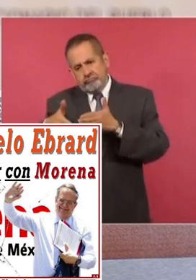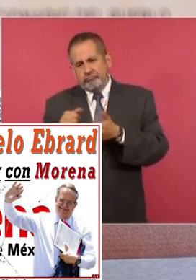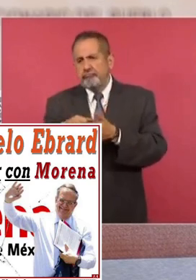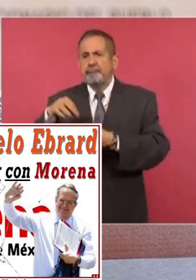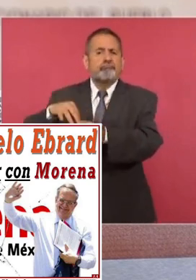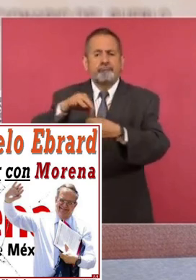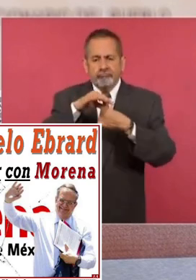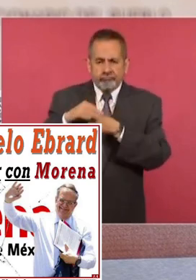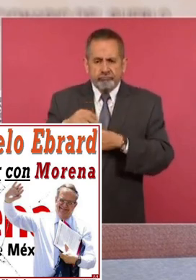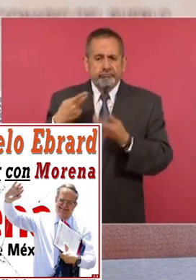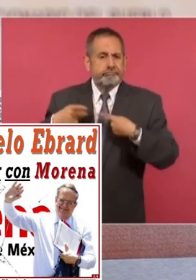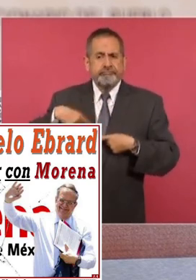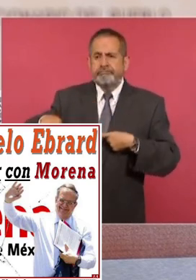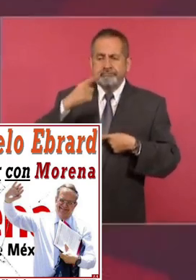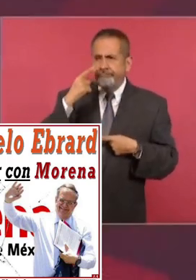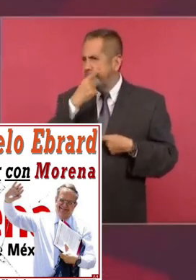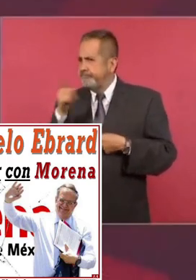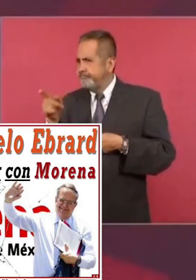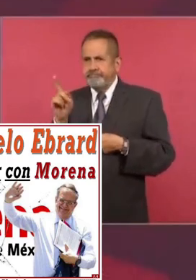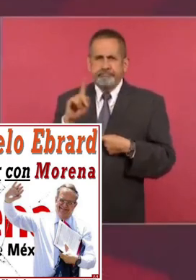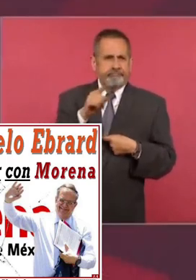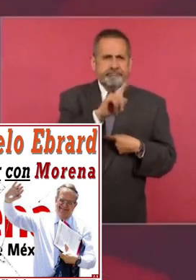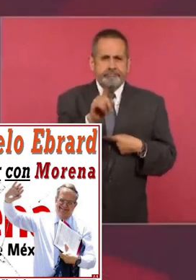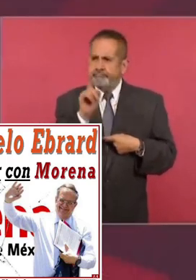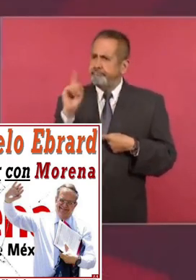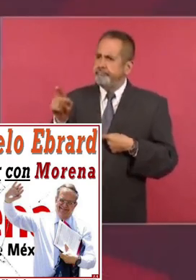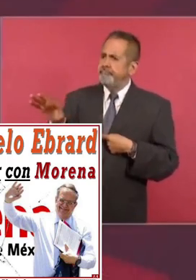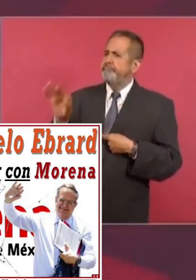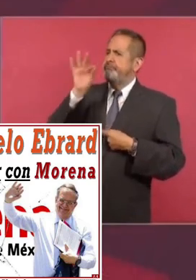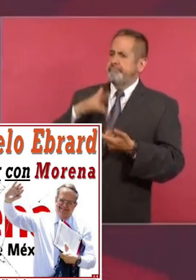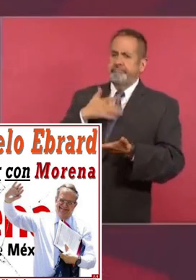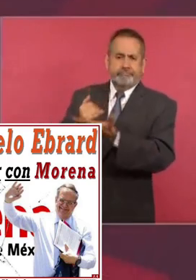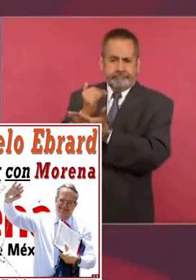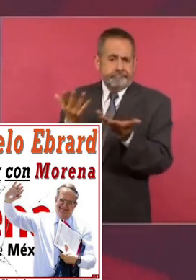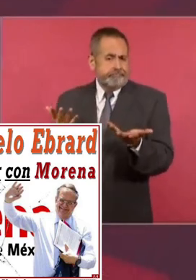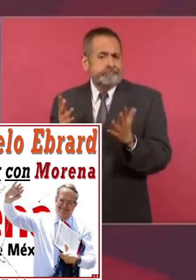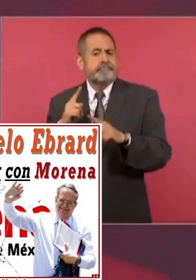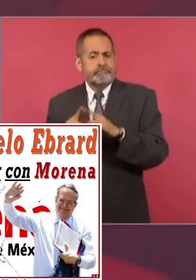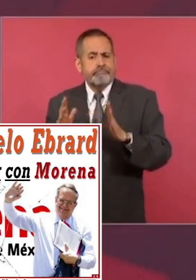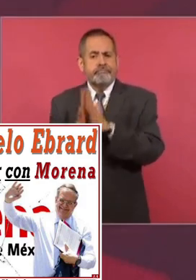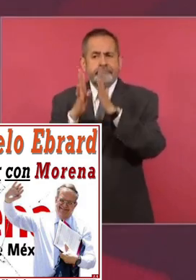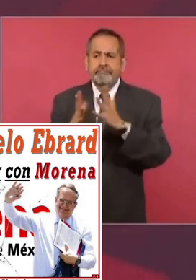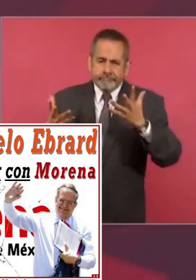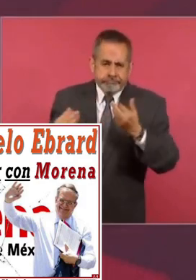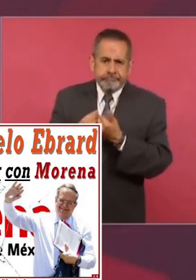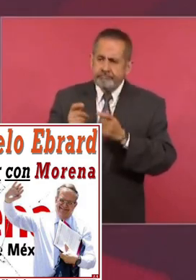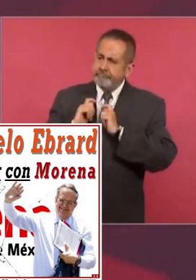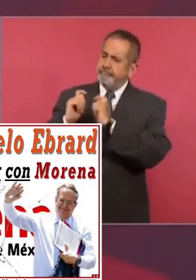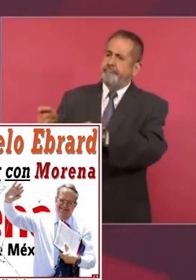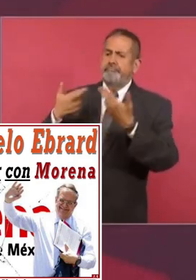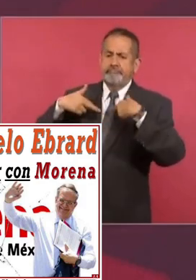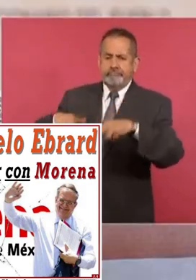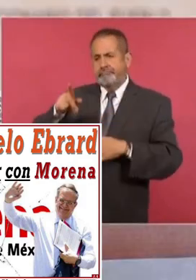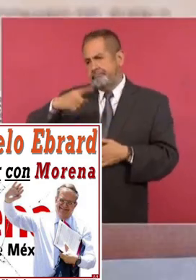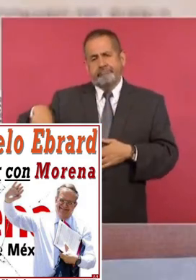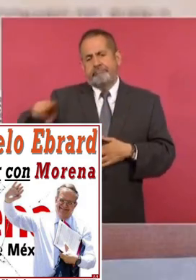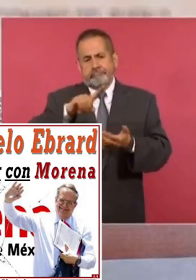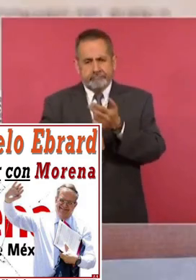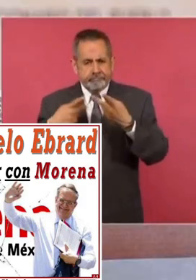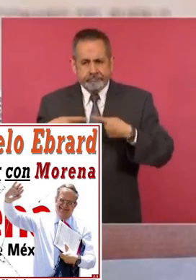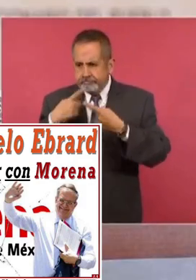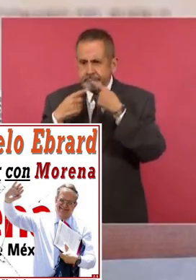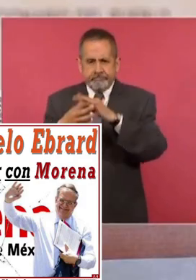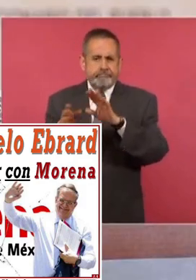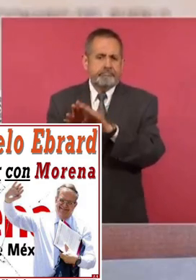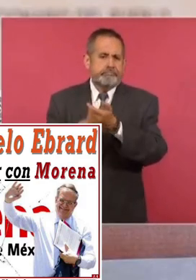garantizando que sea la gente la que decida quién puede participar o quién debe participar representando las